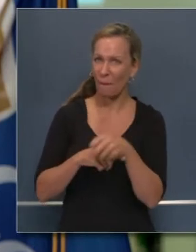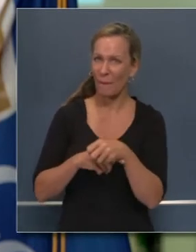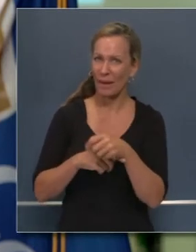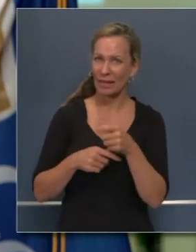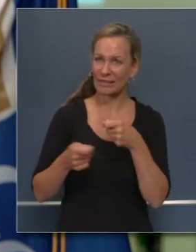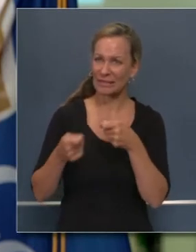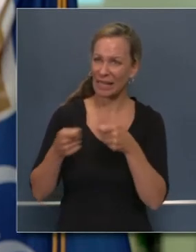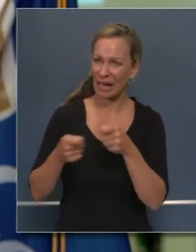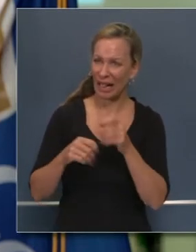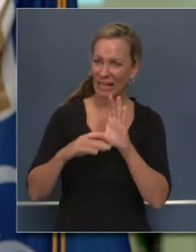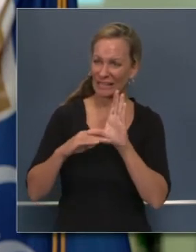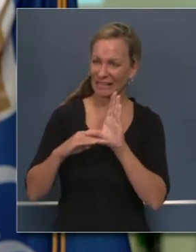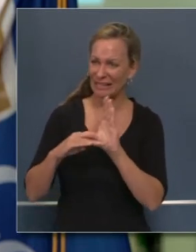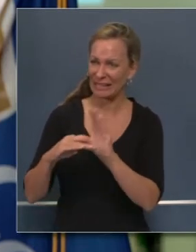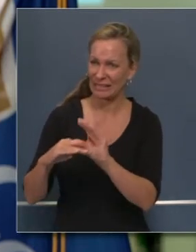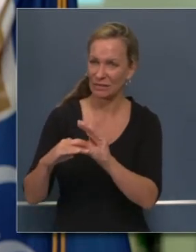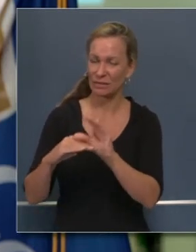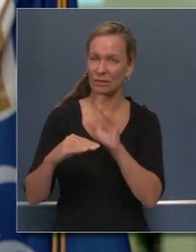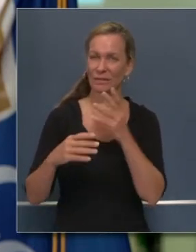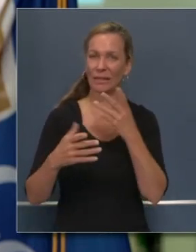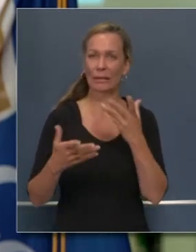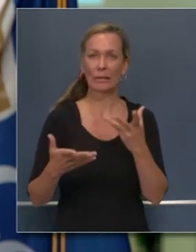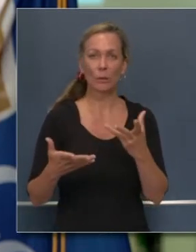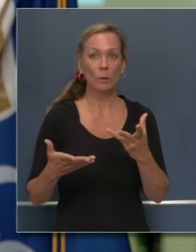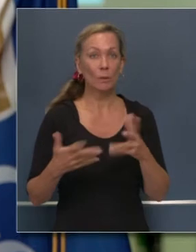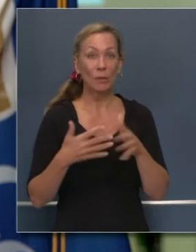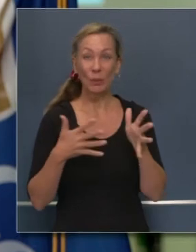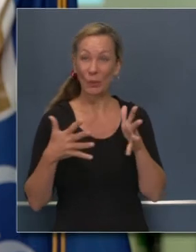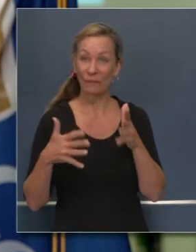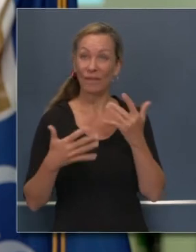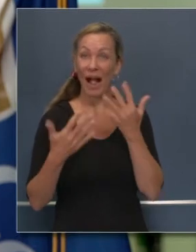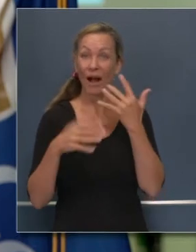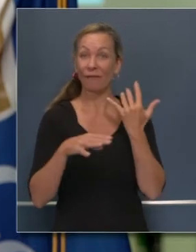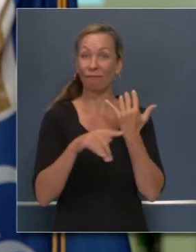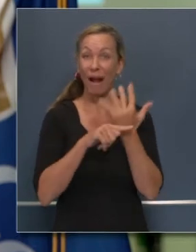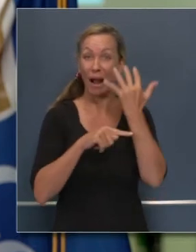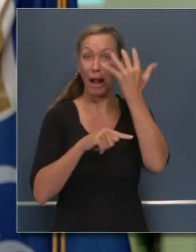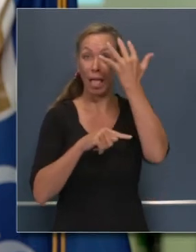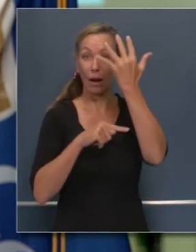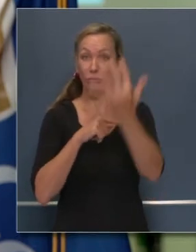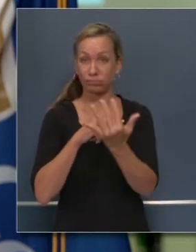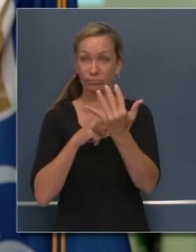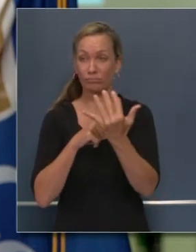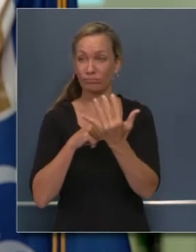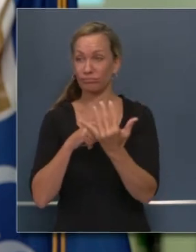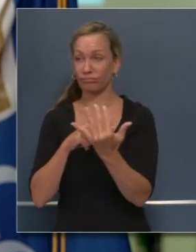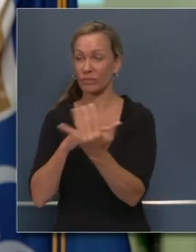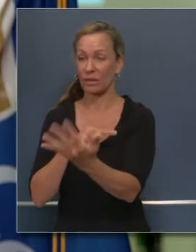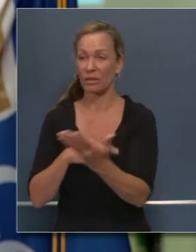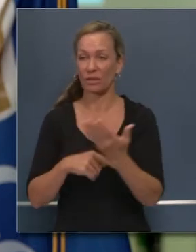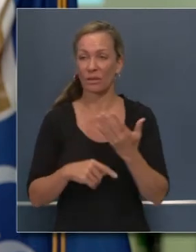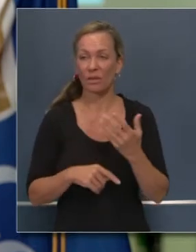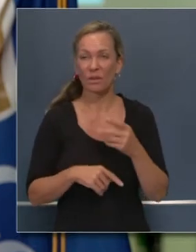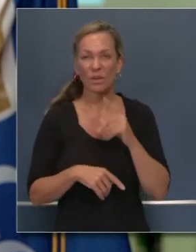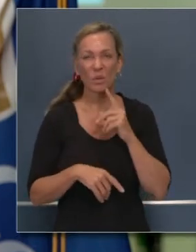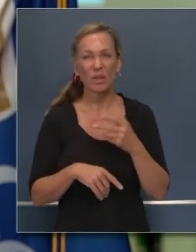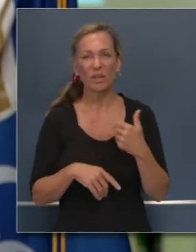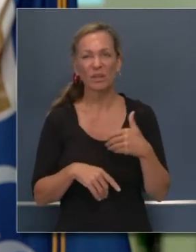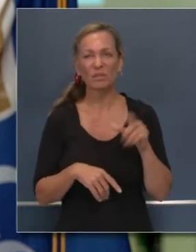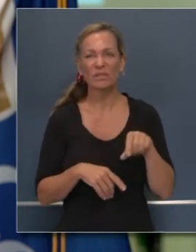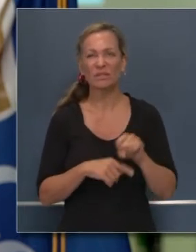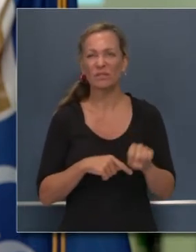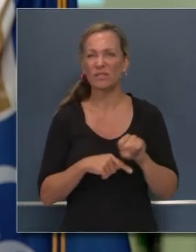esta semana será importantísima en cuanto a nuestros esfuerzos